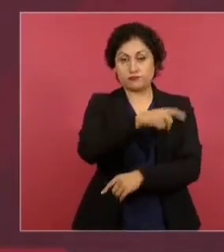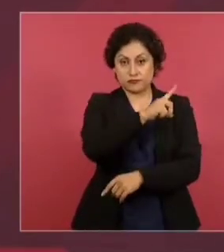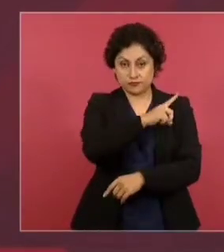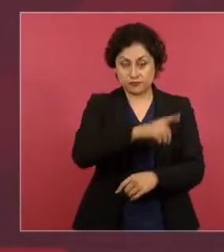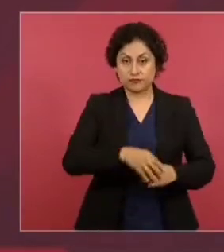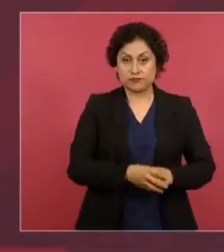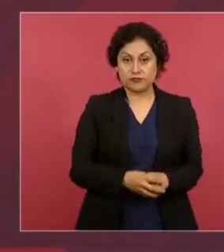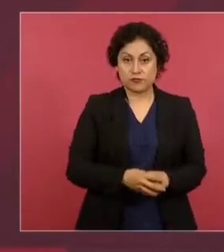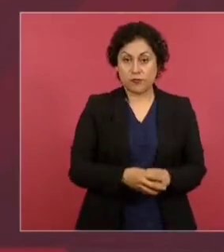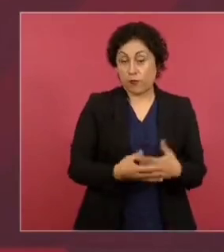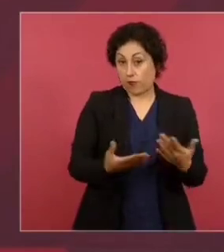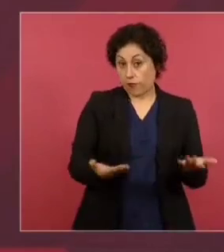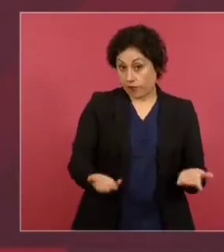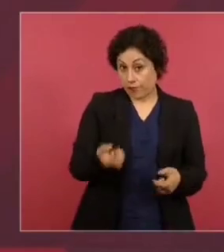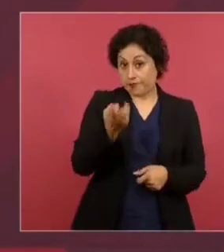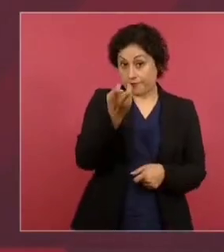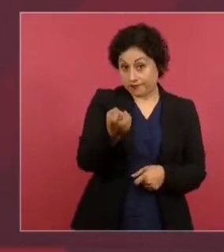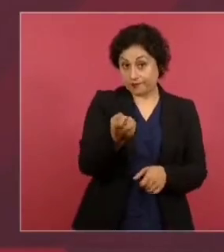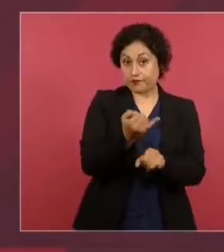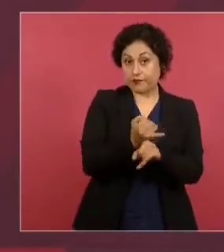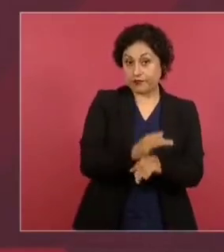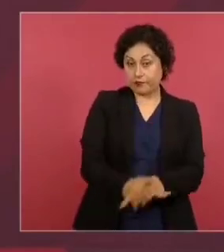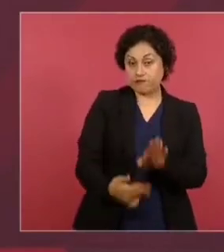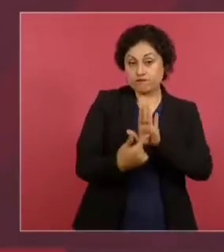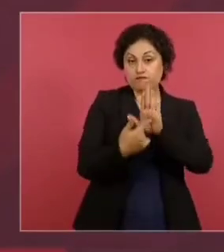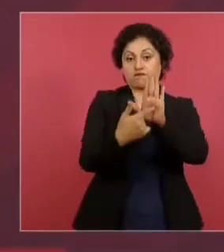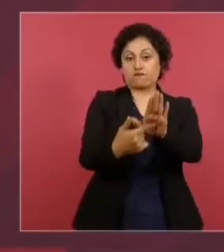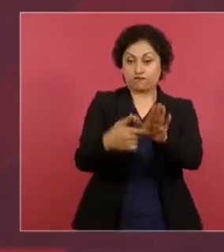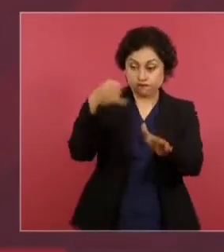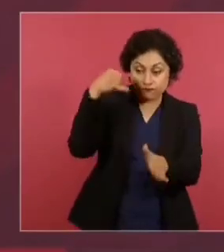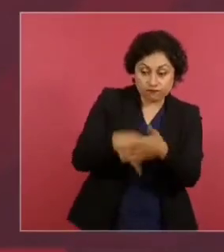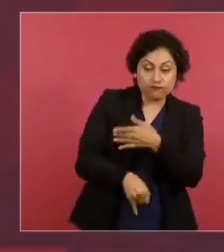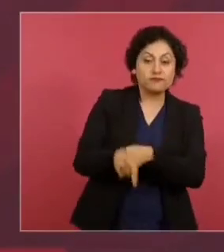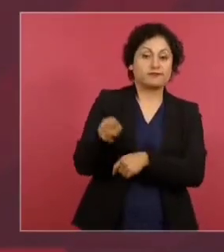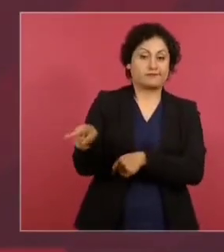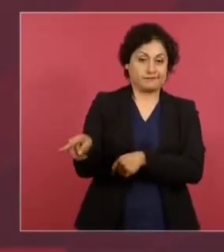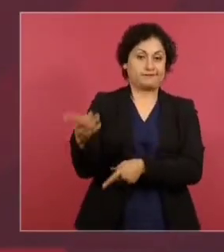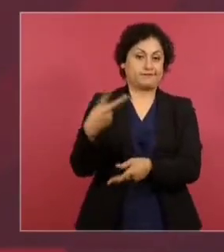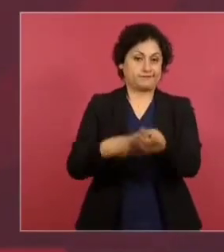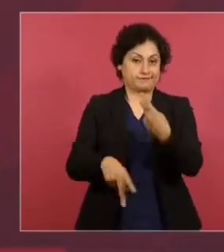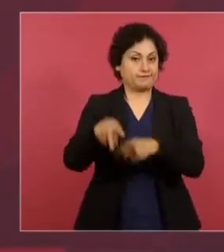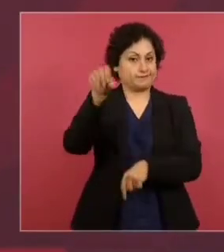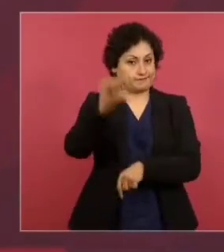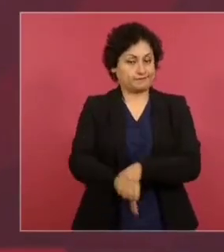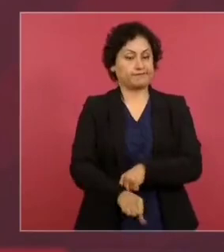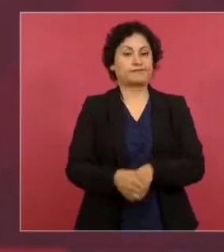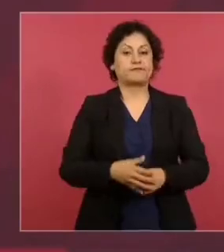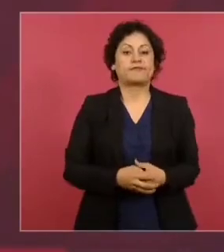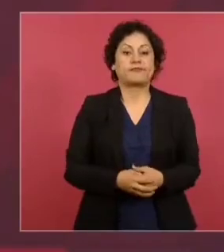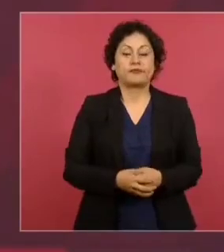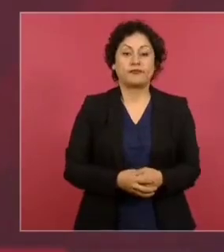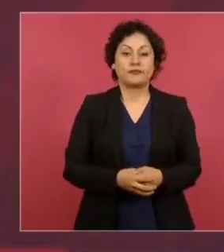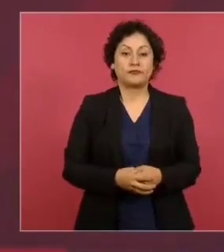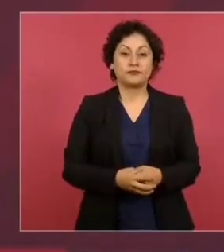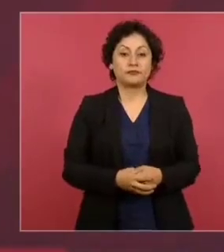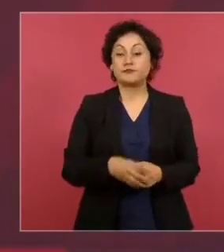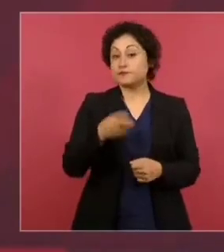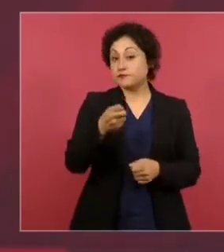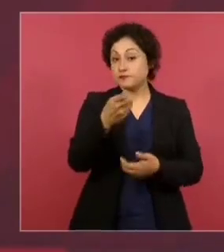sobre esto vamos a informar el día de hoy. Y va a ser un servicio